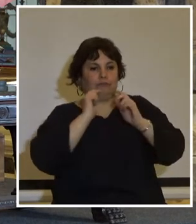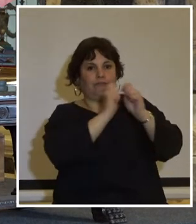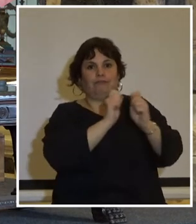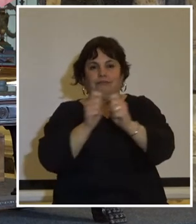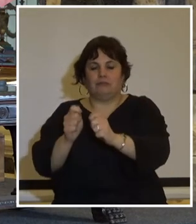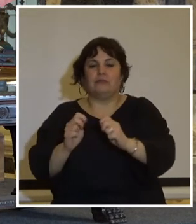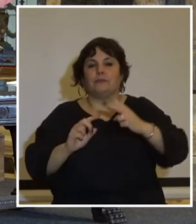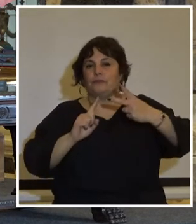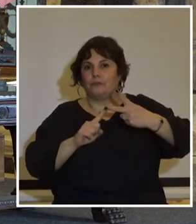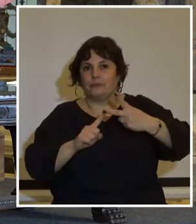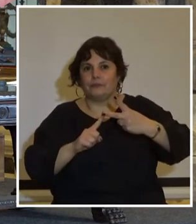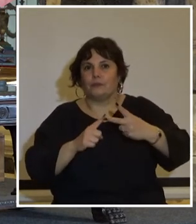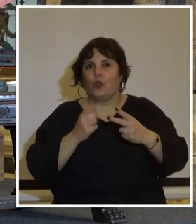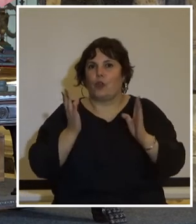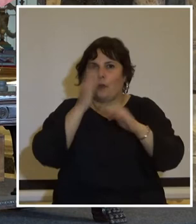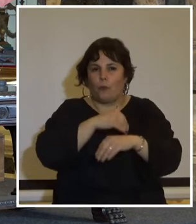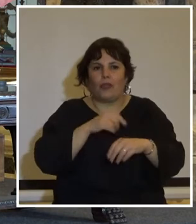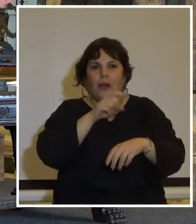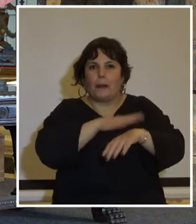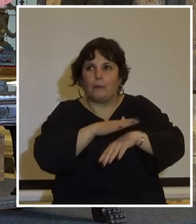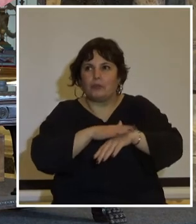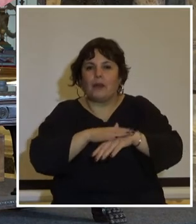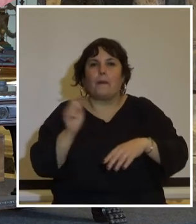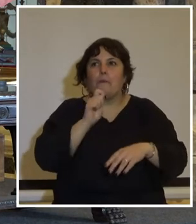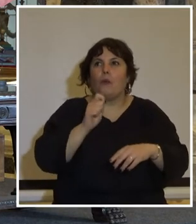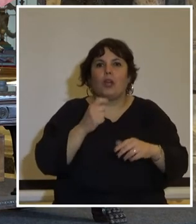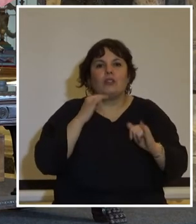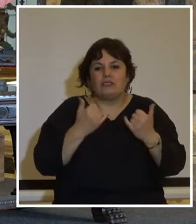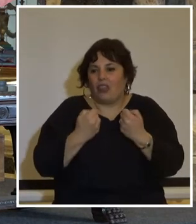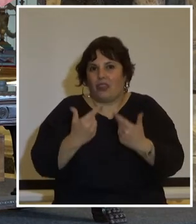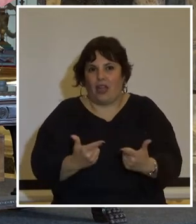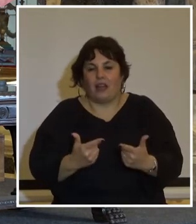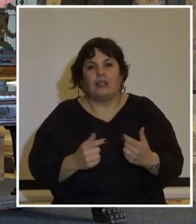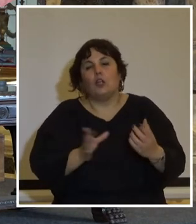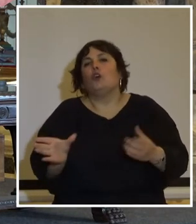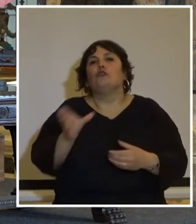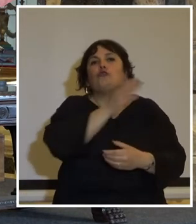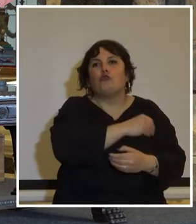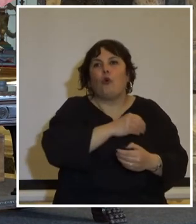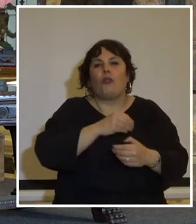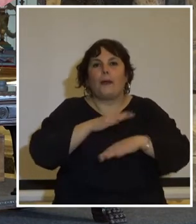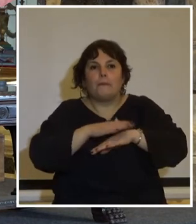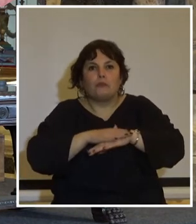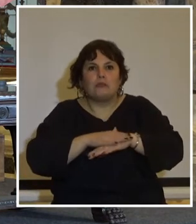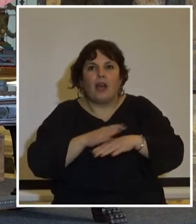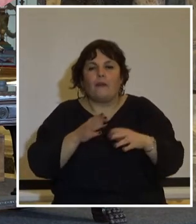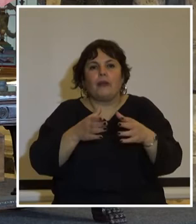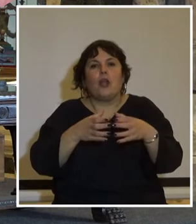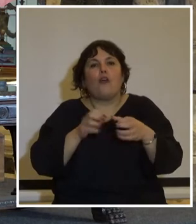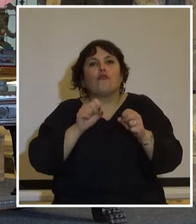segundo no hay competencia para órganos públicos sin texto que la establezca y toda competencia es atribuida por una triple